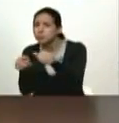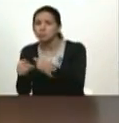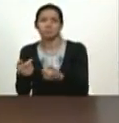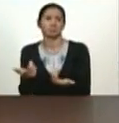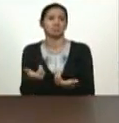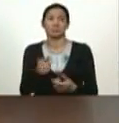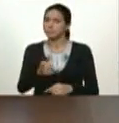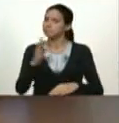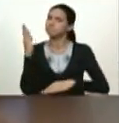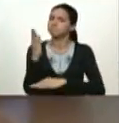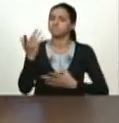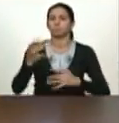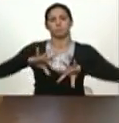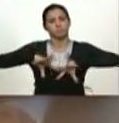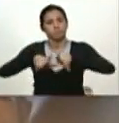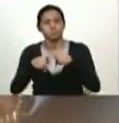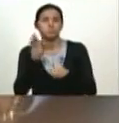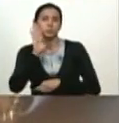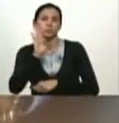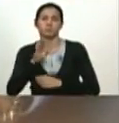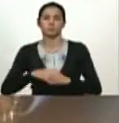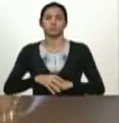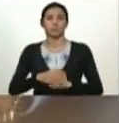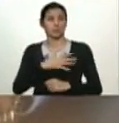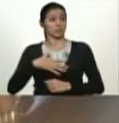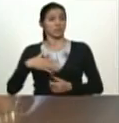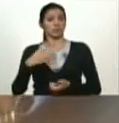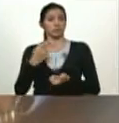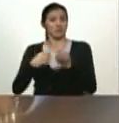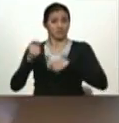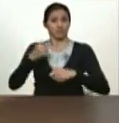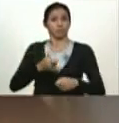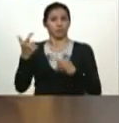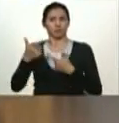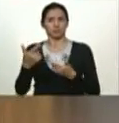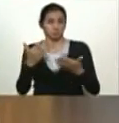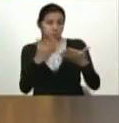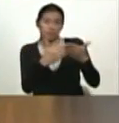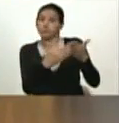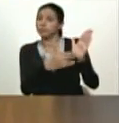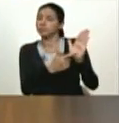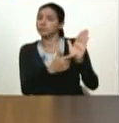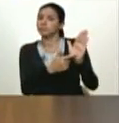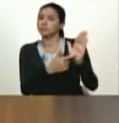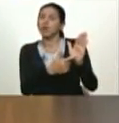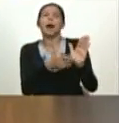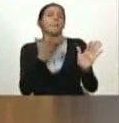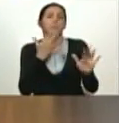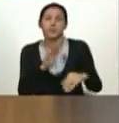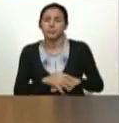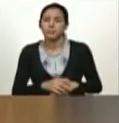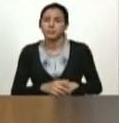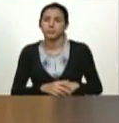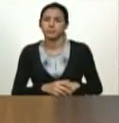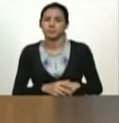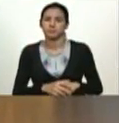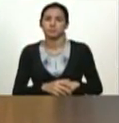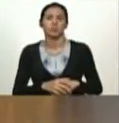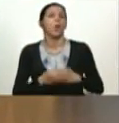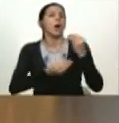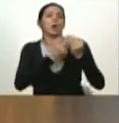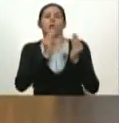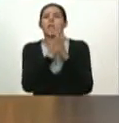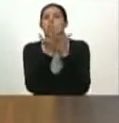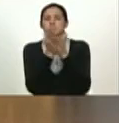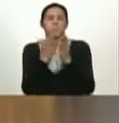si alguien quiere exportar pongan a ustedes libros yo fabrico confecciono unos